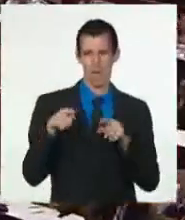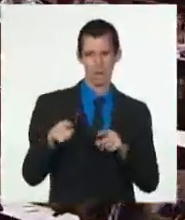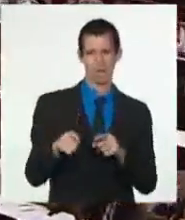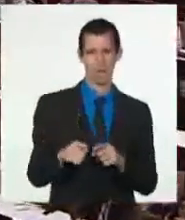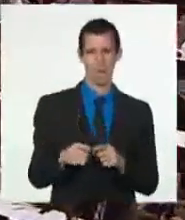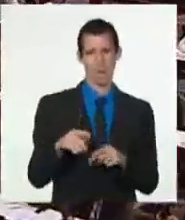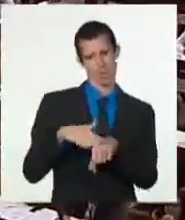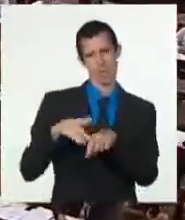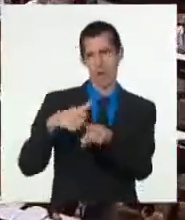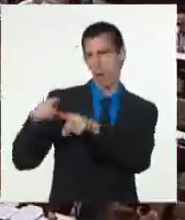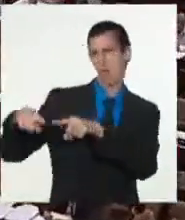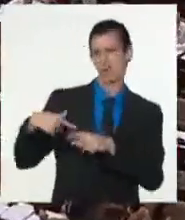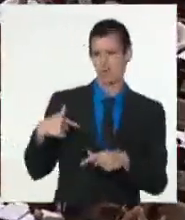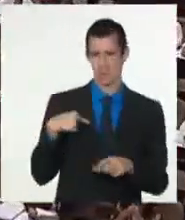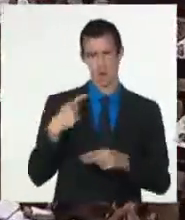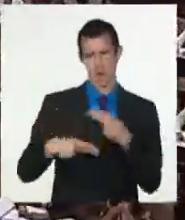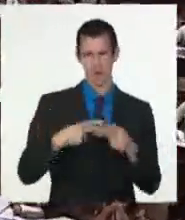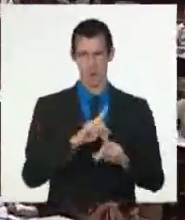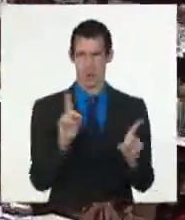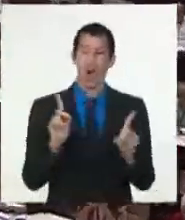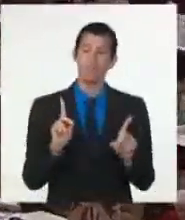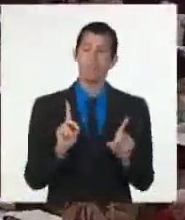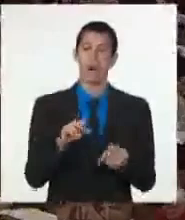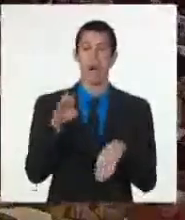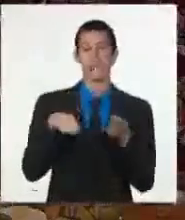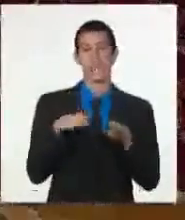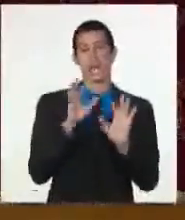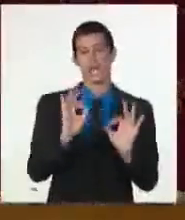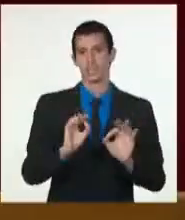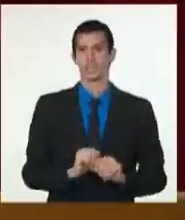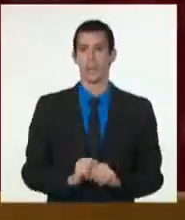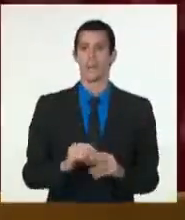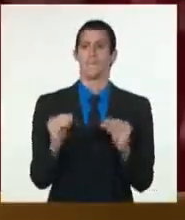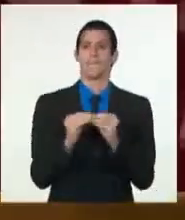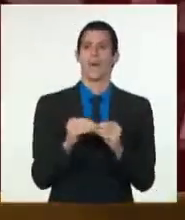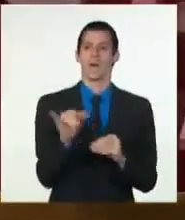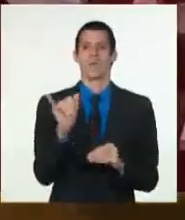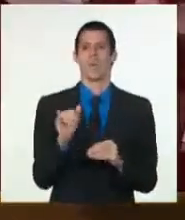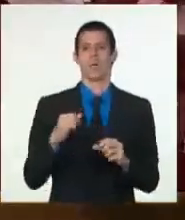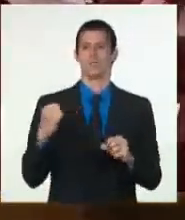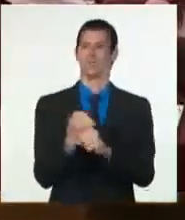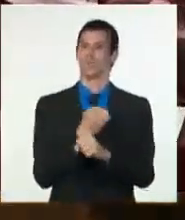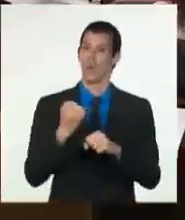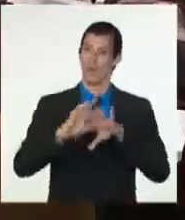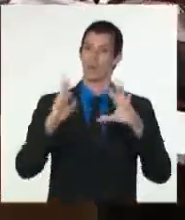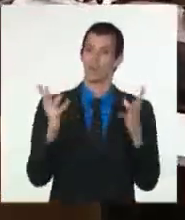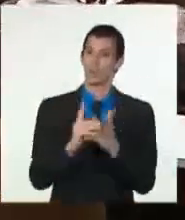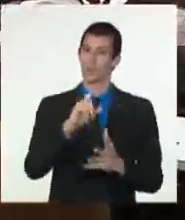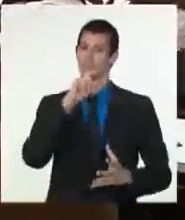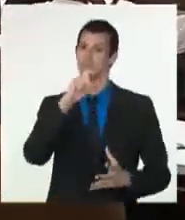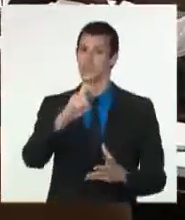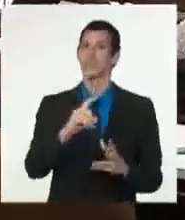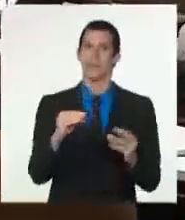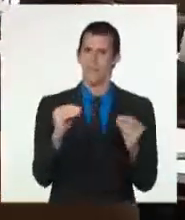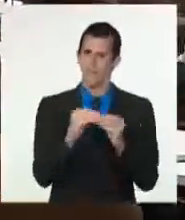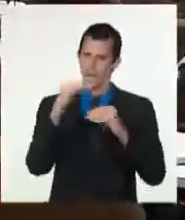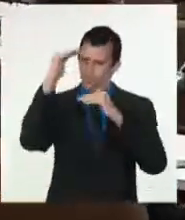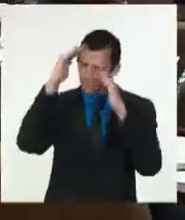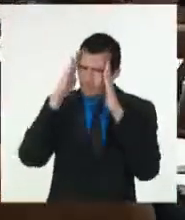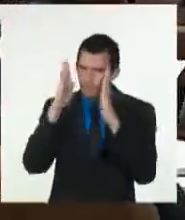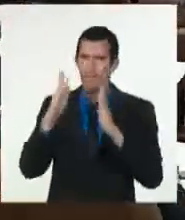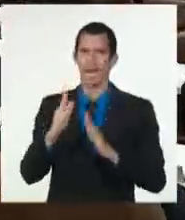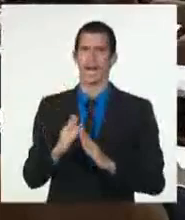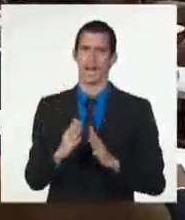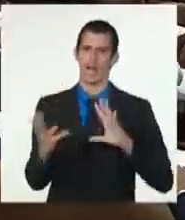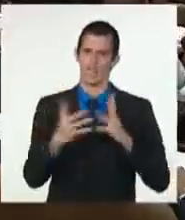falta de fe en que será posible vencer las dificultades. Estas sesiones de la Asamblea tienen